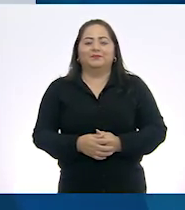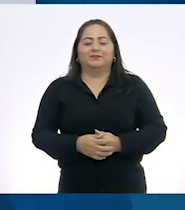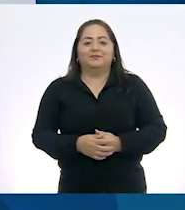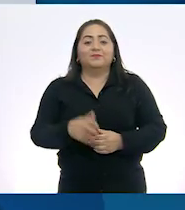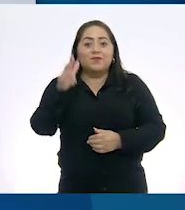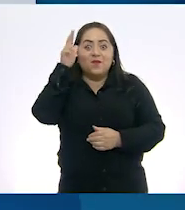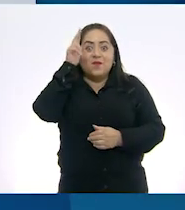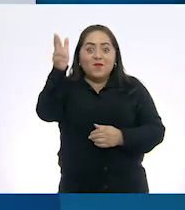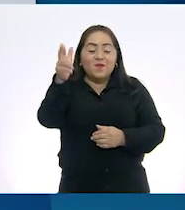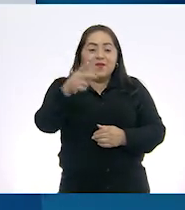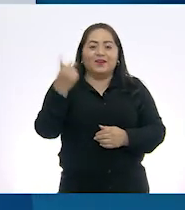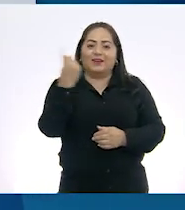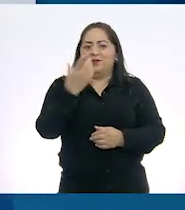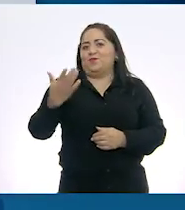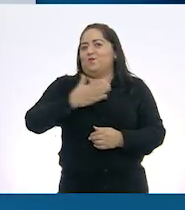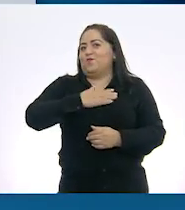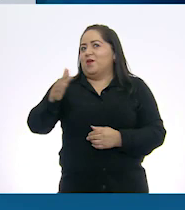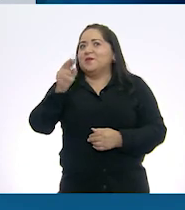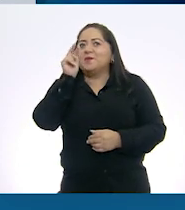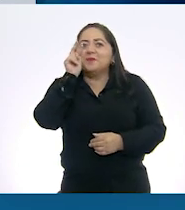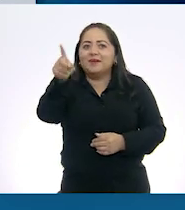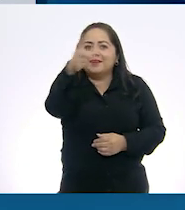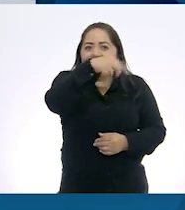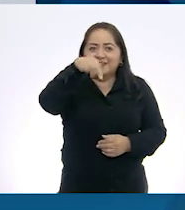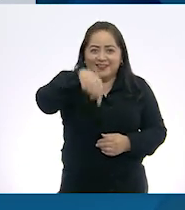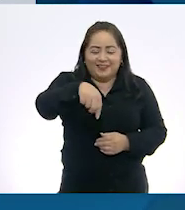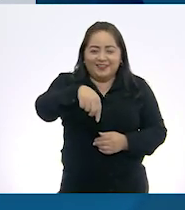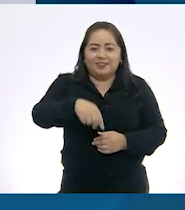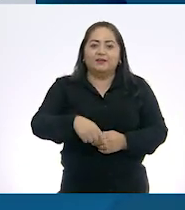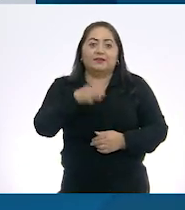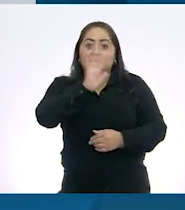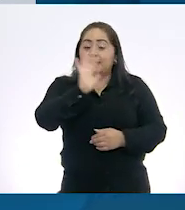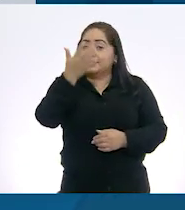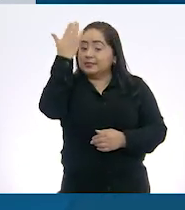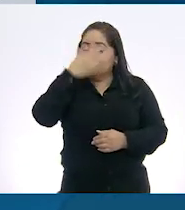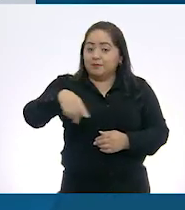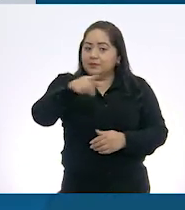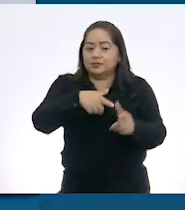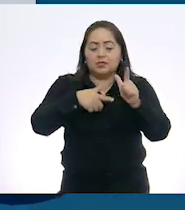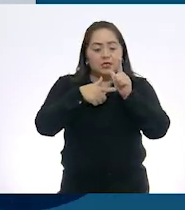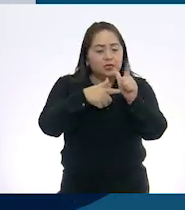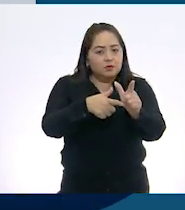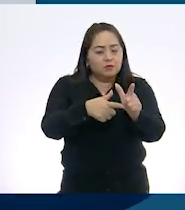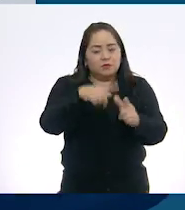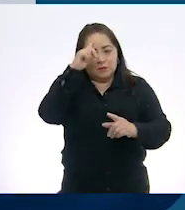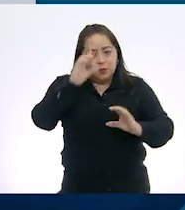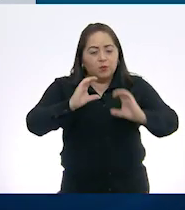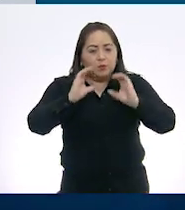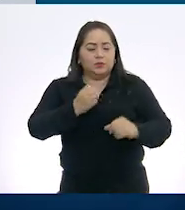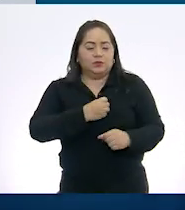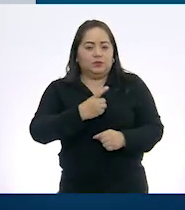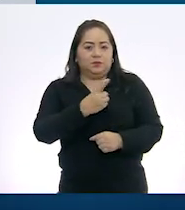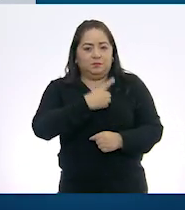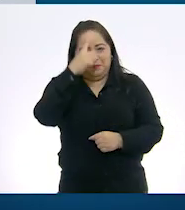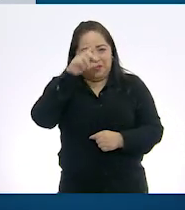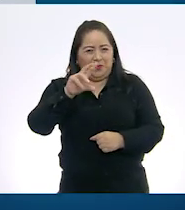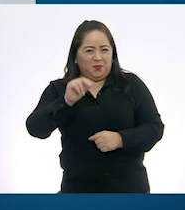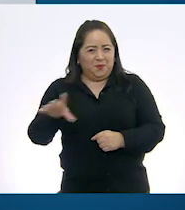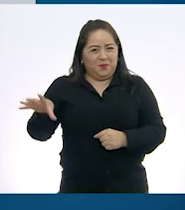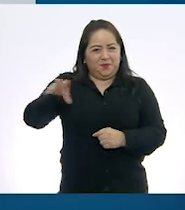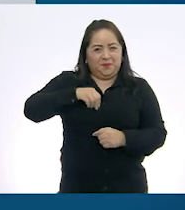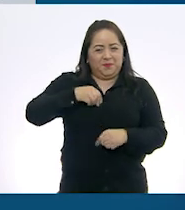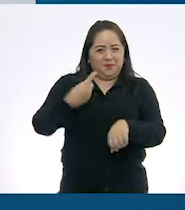¡Hola! ¡Qué bueno verlas y verlos por aquí! Ya saben que continuamos con las medidas para no contagiarnos.